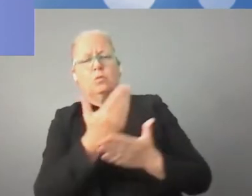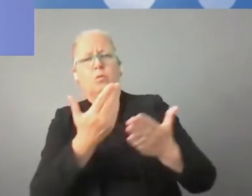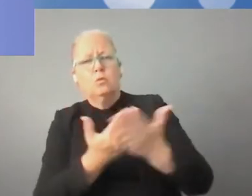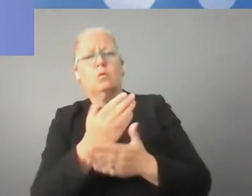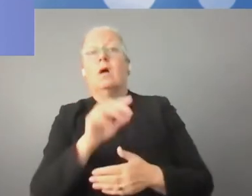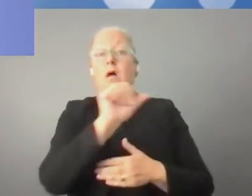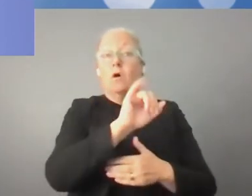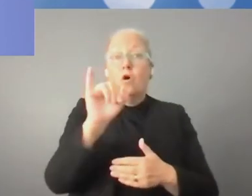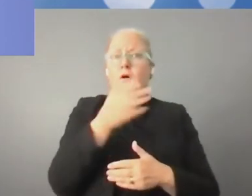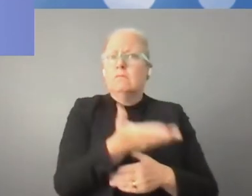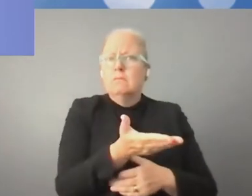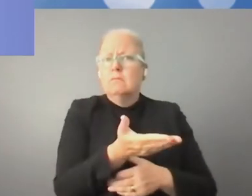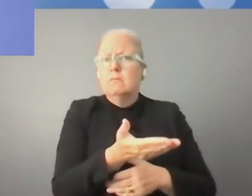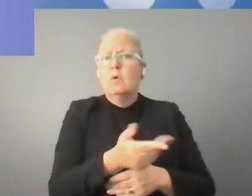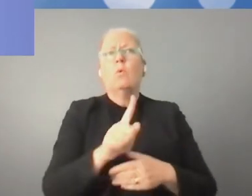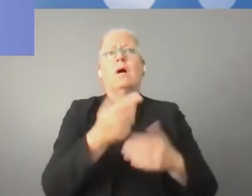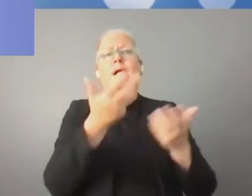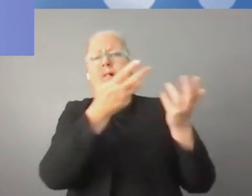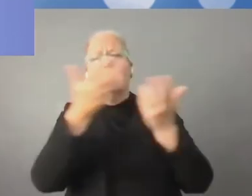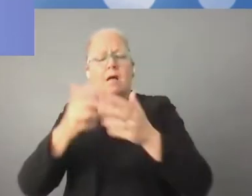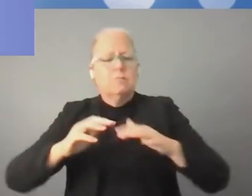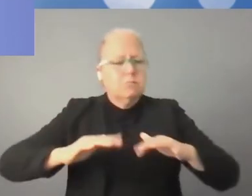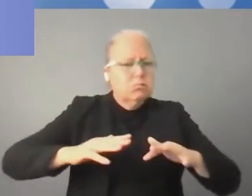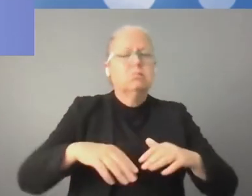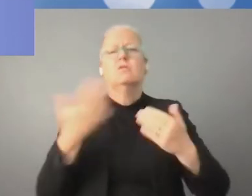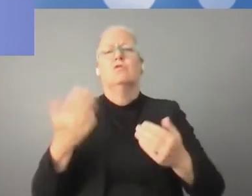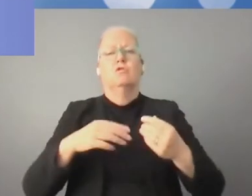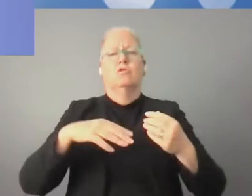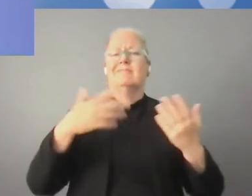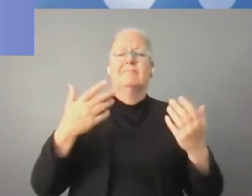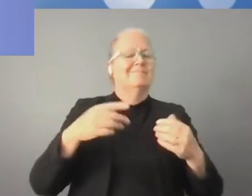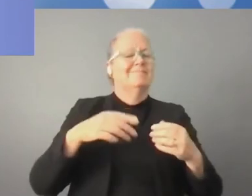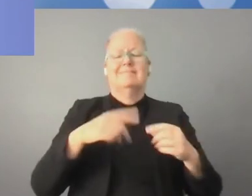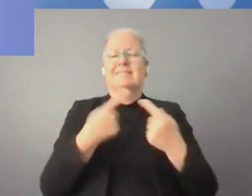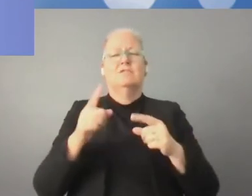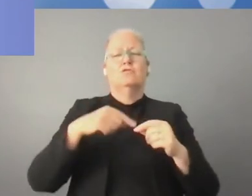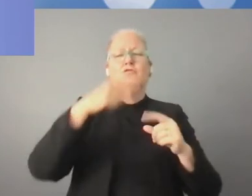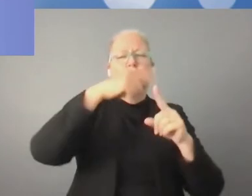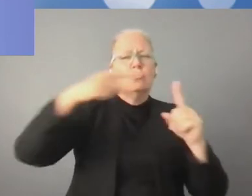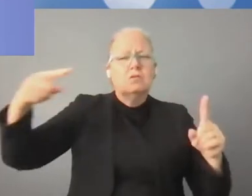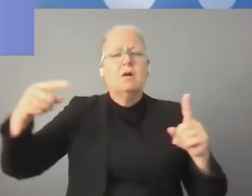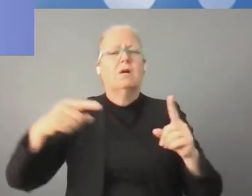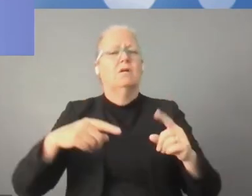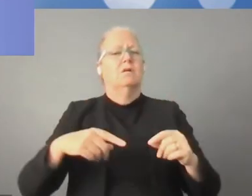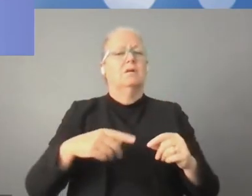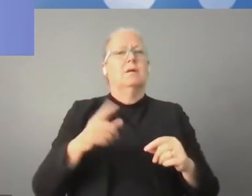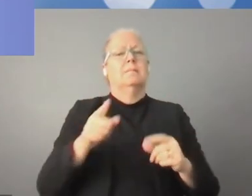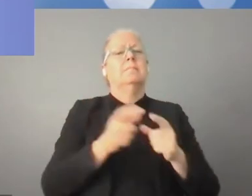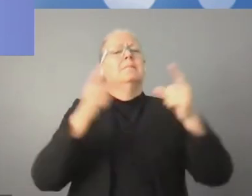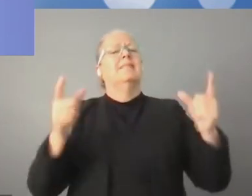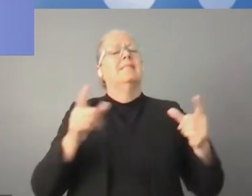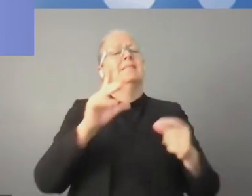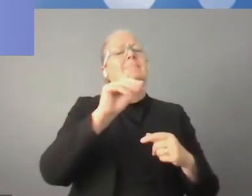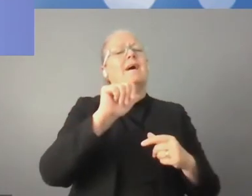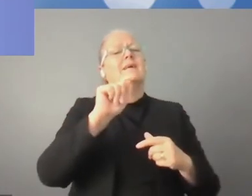aprovechamiento real y el uso de nuevas tecnologías, porque tenemos tecnologías tradicionales, pero cada vez más